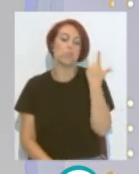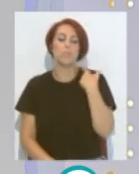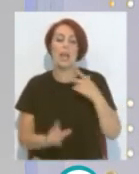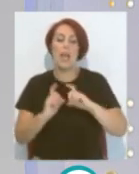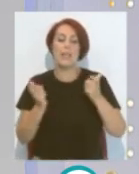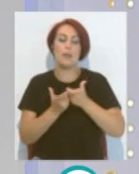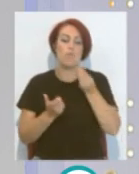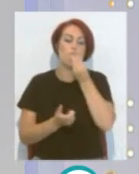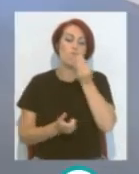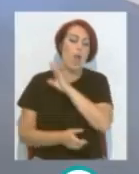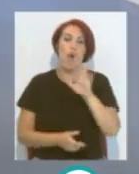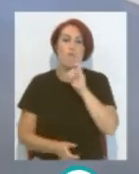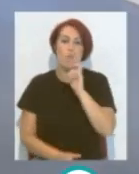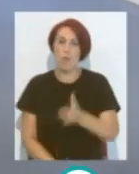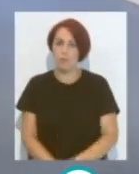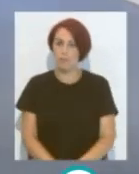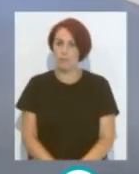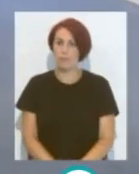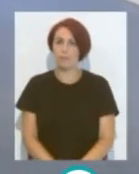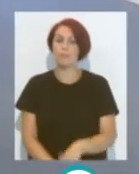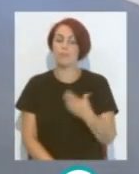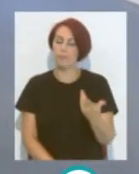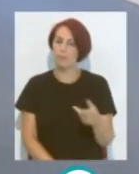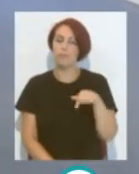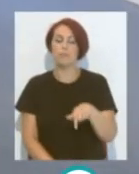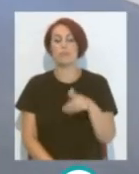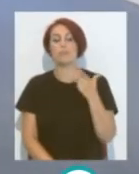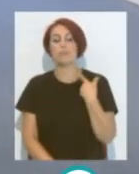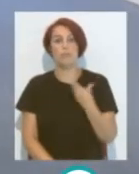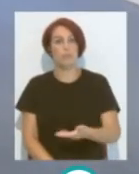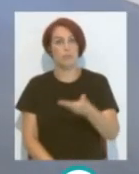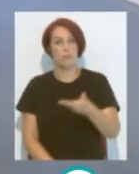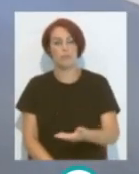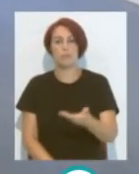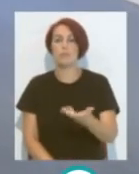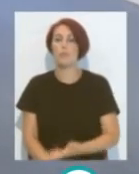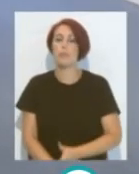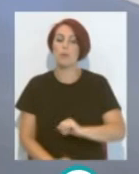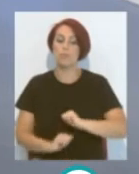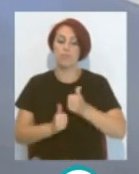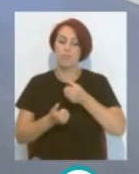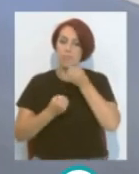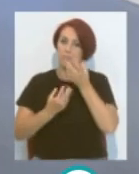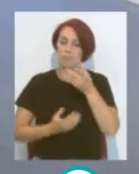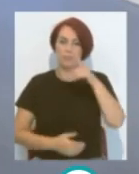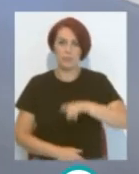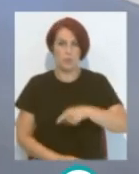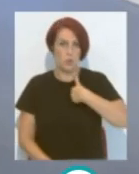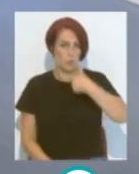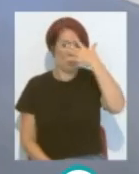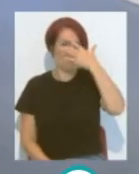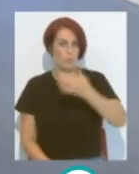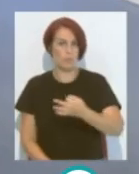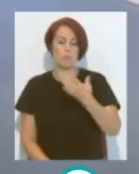amarillos Efectivamente, ahí es donde se juega absolutamente todo Y empezar bien también creo que